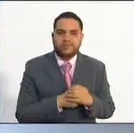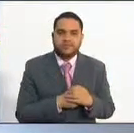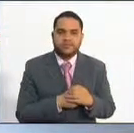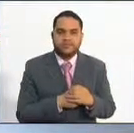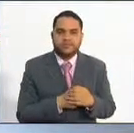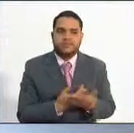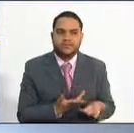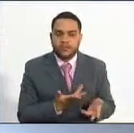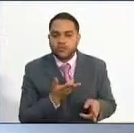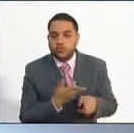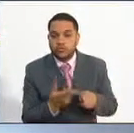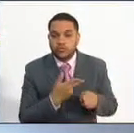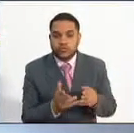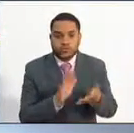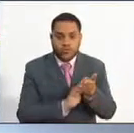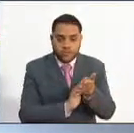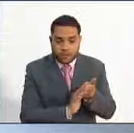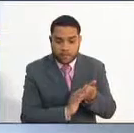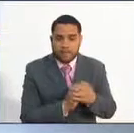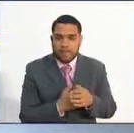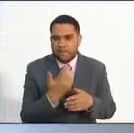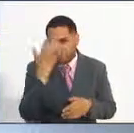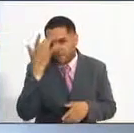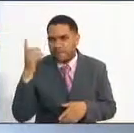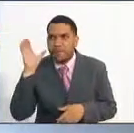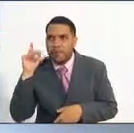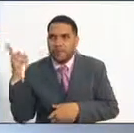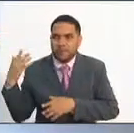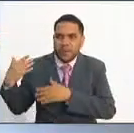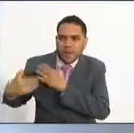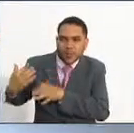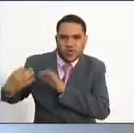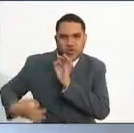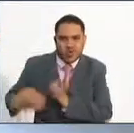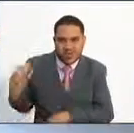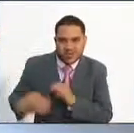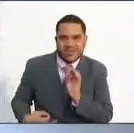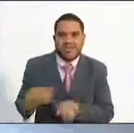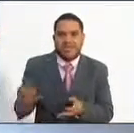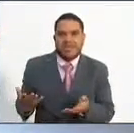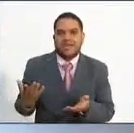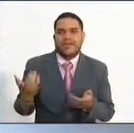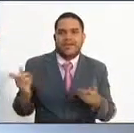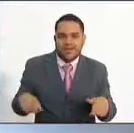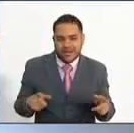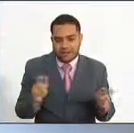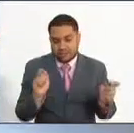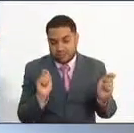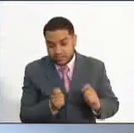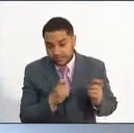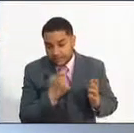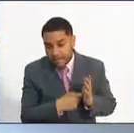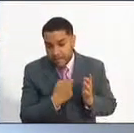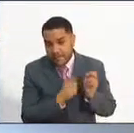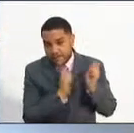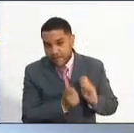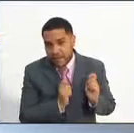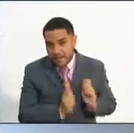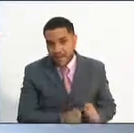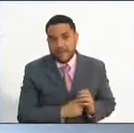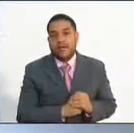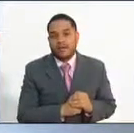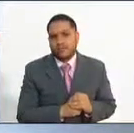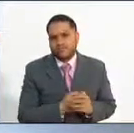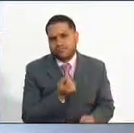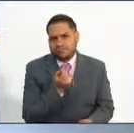están por resolverse porque de pronto hay acciones judiciales en marcha, porque ha habido que hacer modificaciones, pero son el